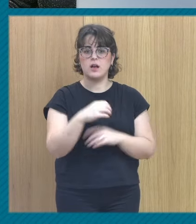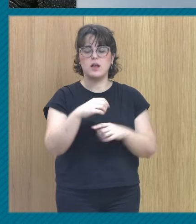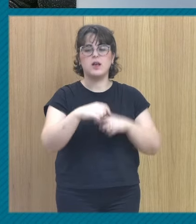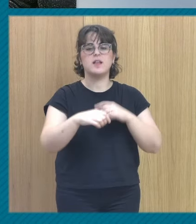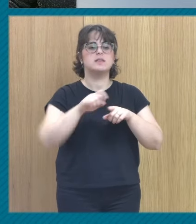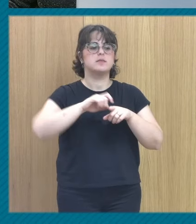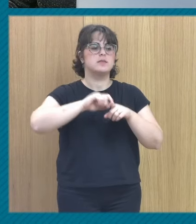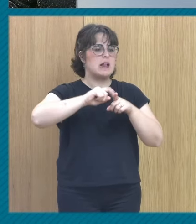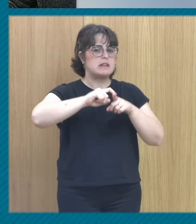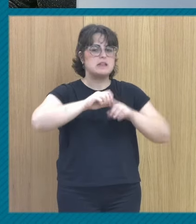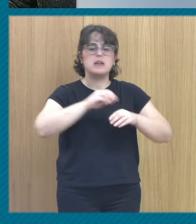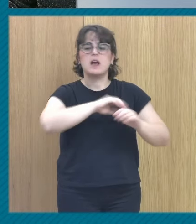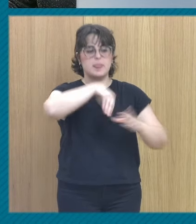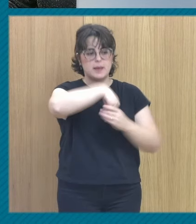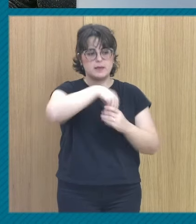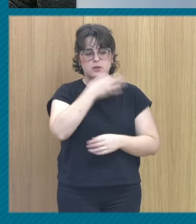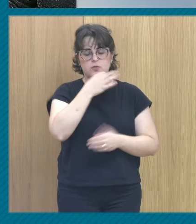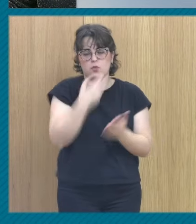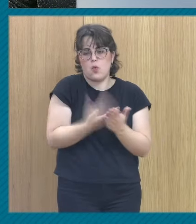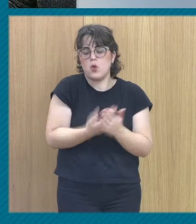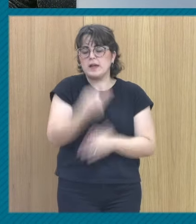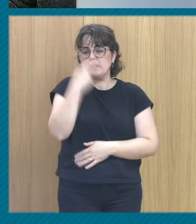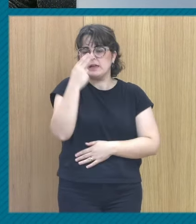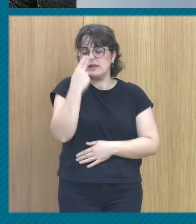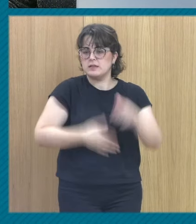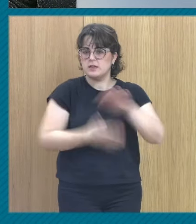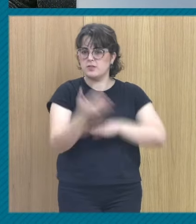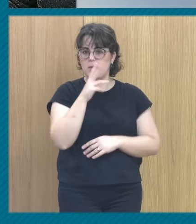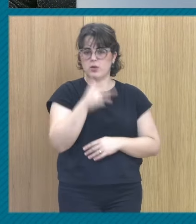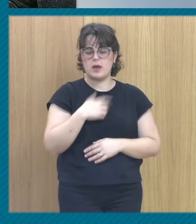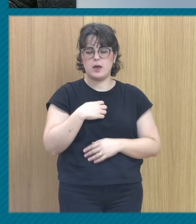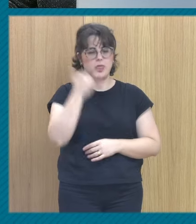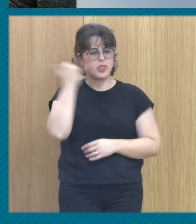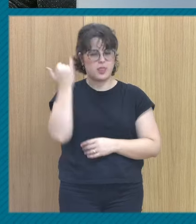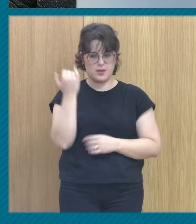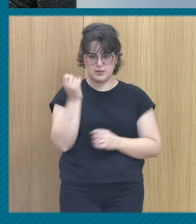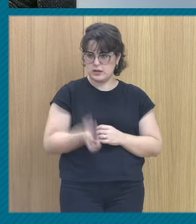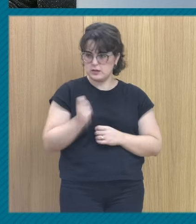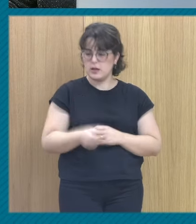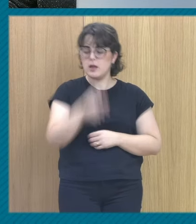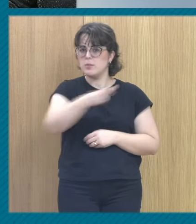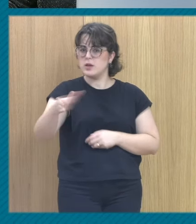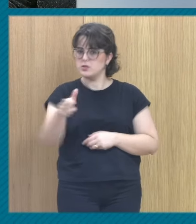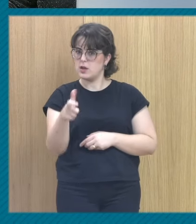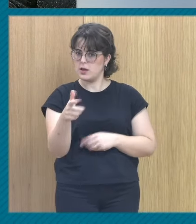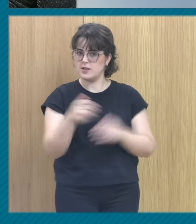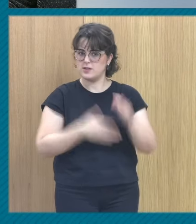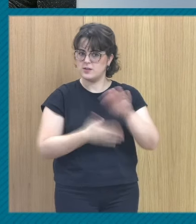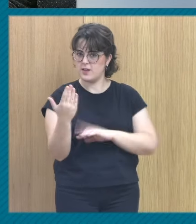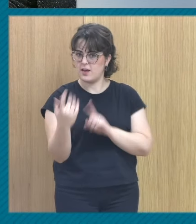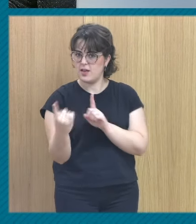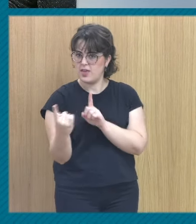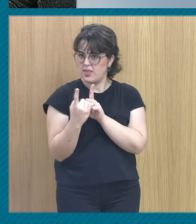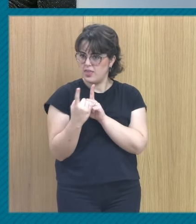narrativa que es muy interesante porque cuesta verlo que es hay que mantener a la gente suficientemente cerca